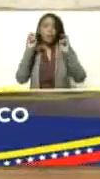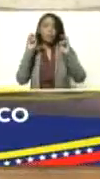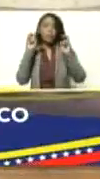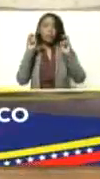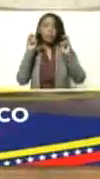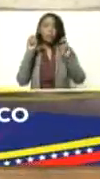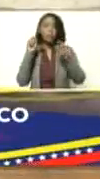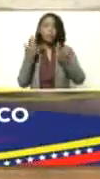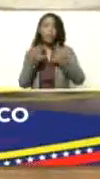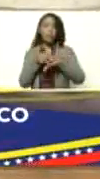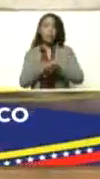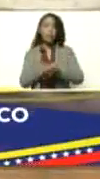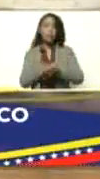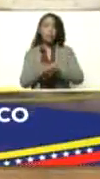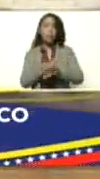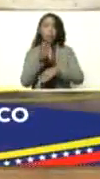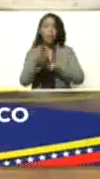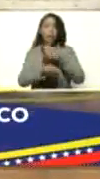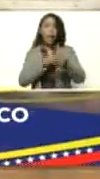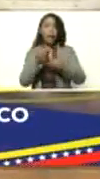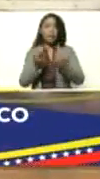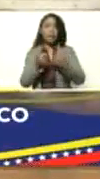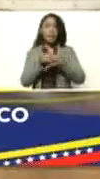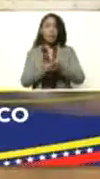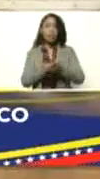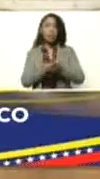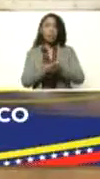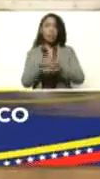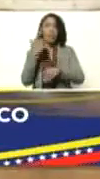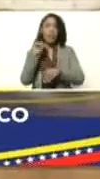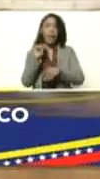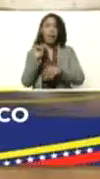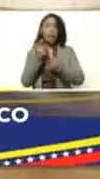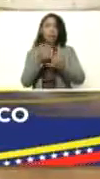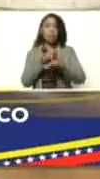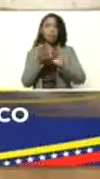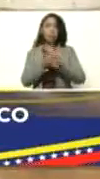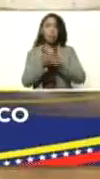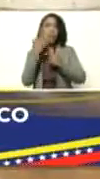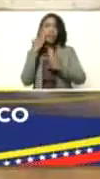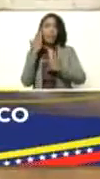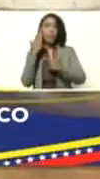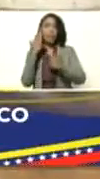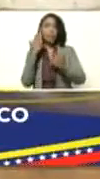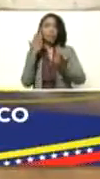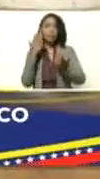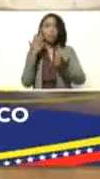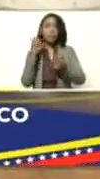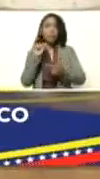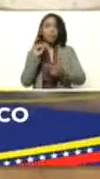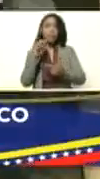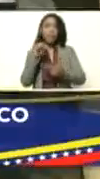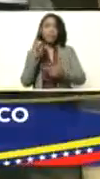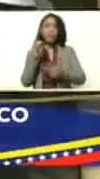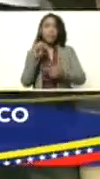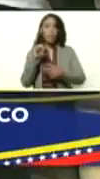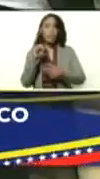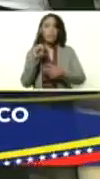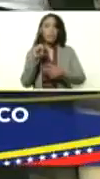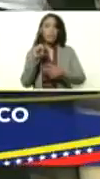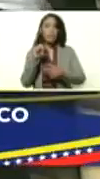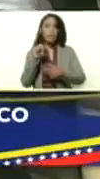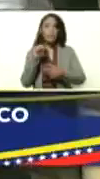de los cruces. Usted dice que realiza cruces y tiene mestizos de la raza Sanen y